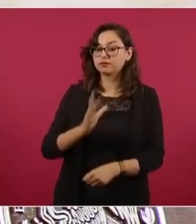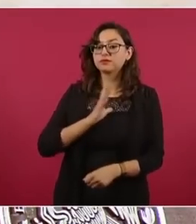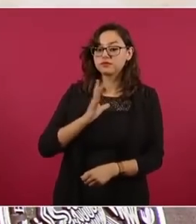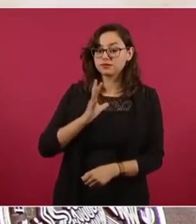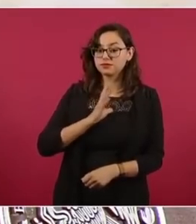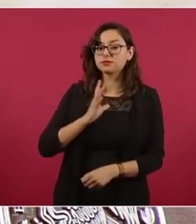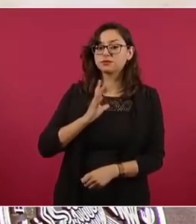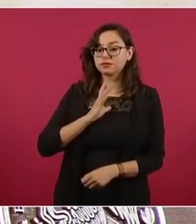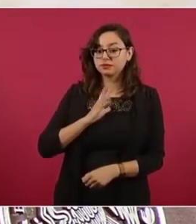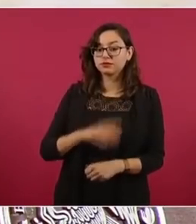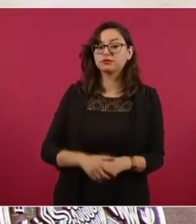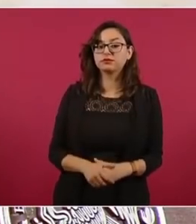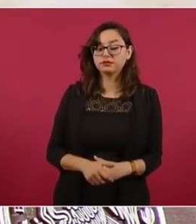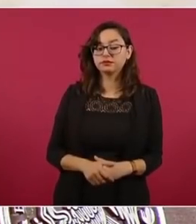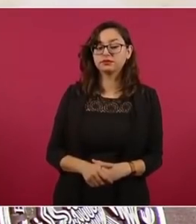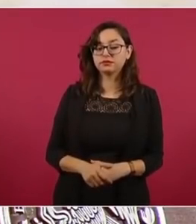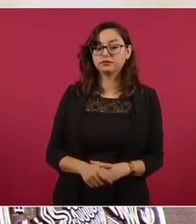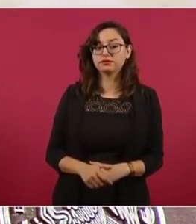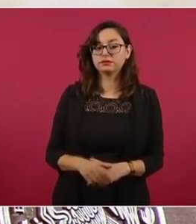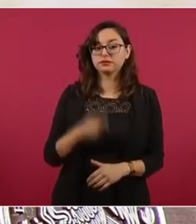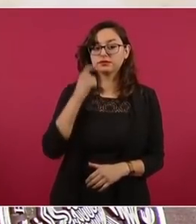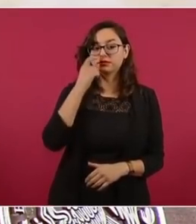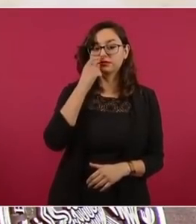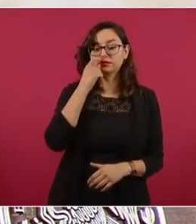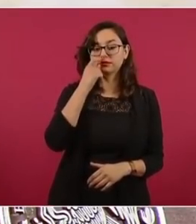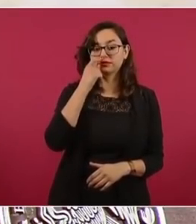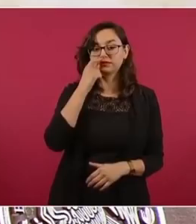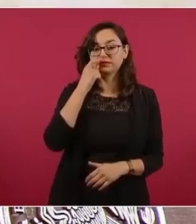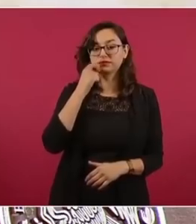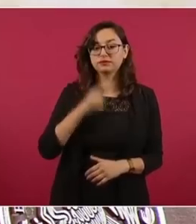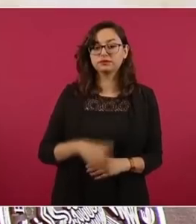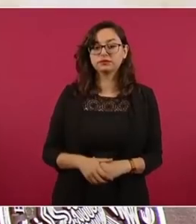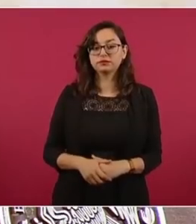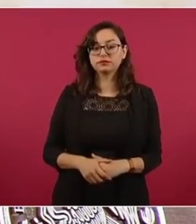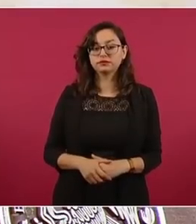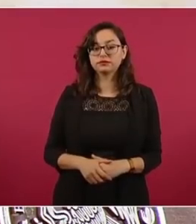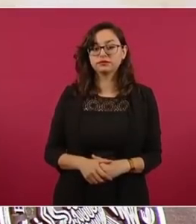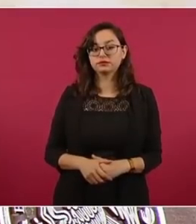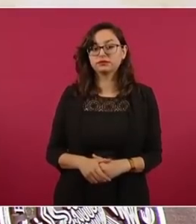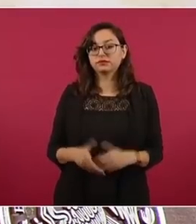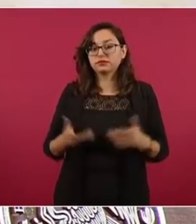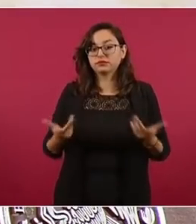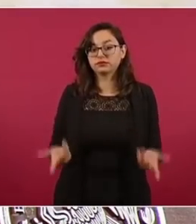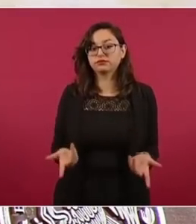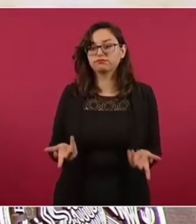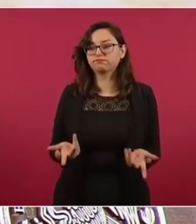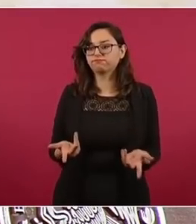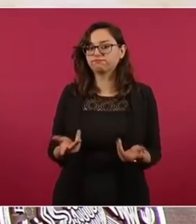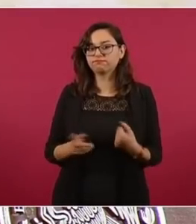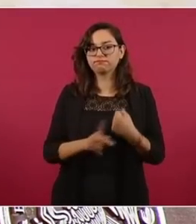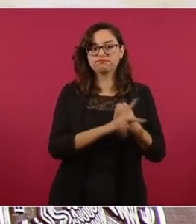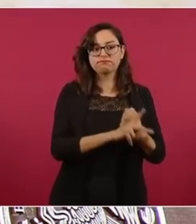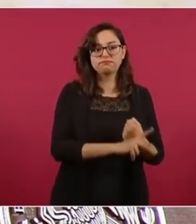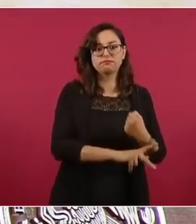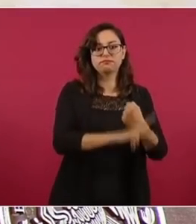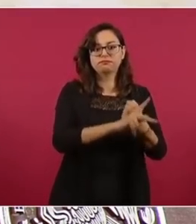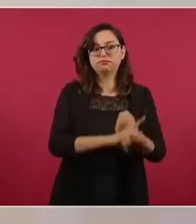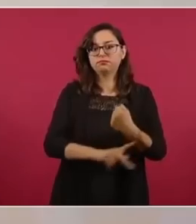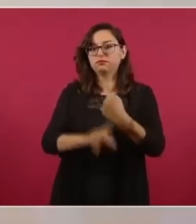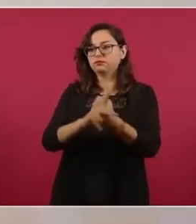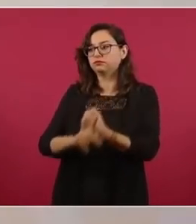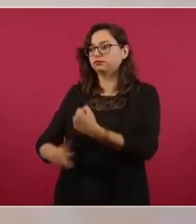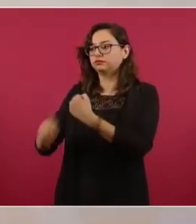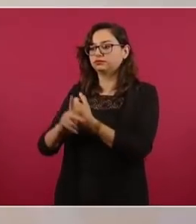de recoger lo mejor en las